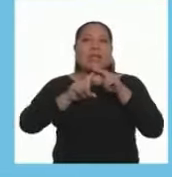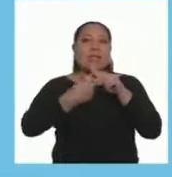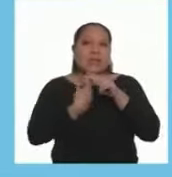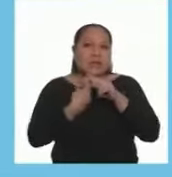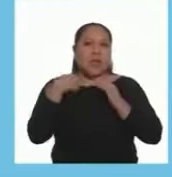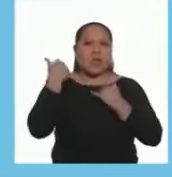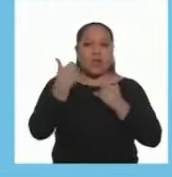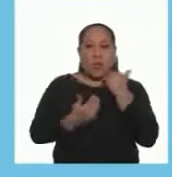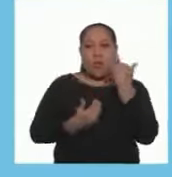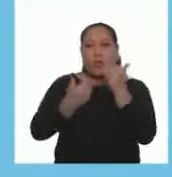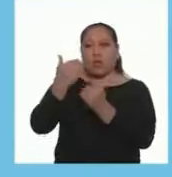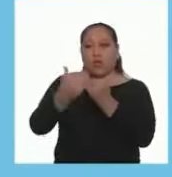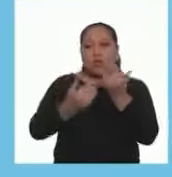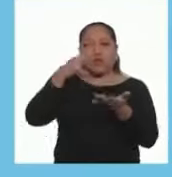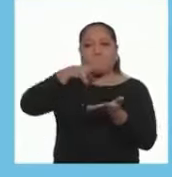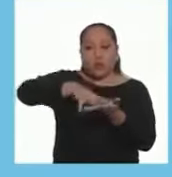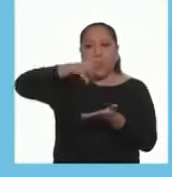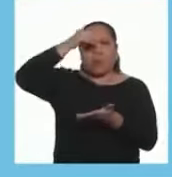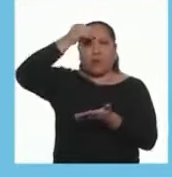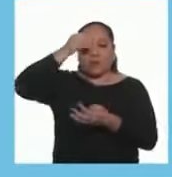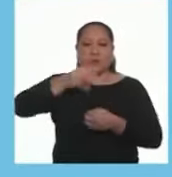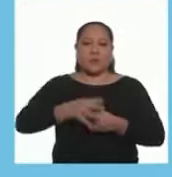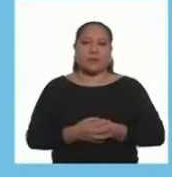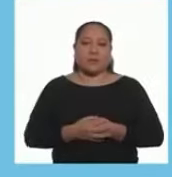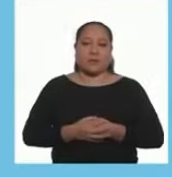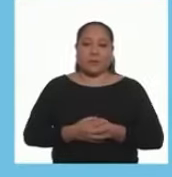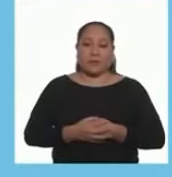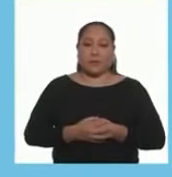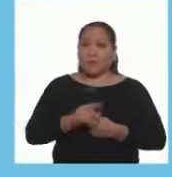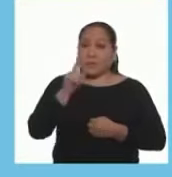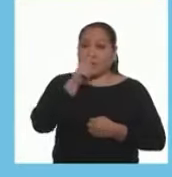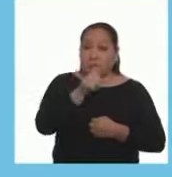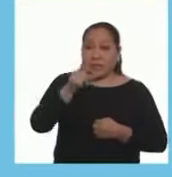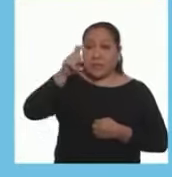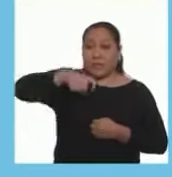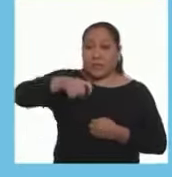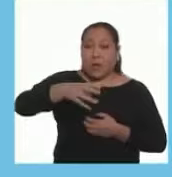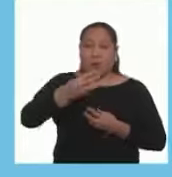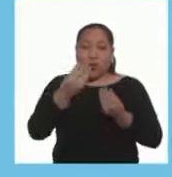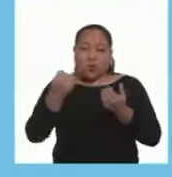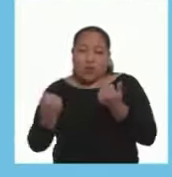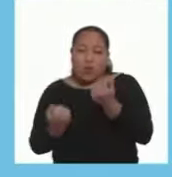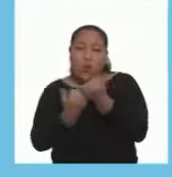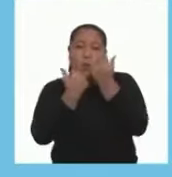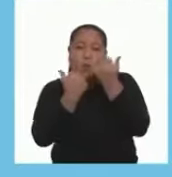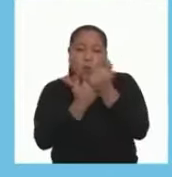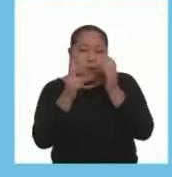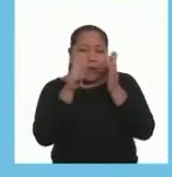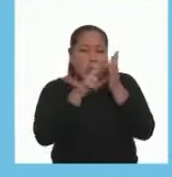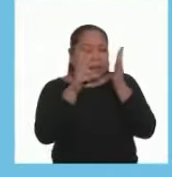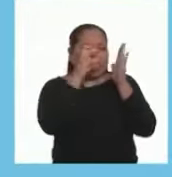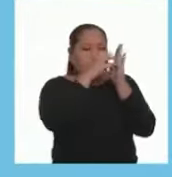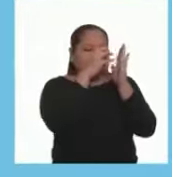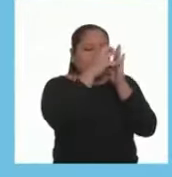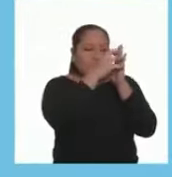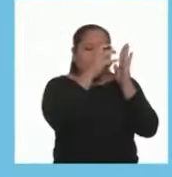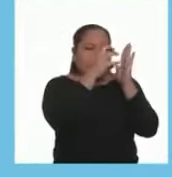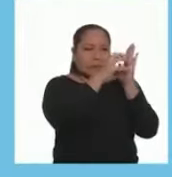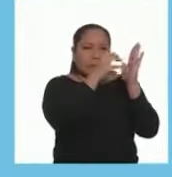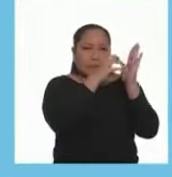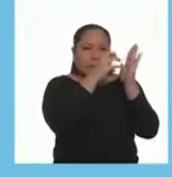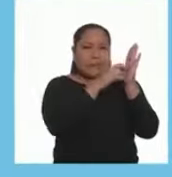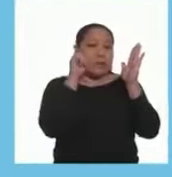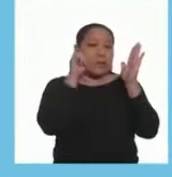Significa Que están Iniciando El proceso De aprendizaje Si necesitó Mucho apoyo Para